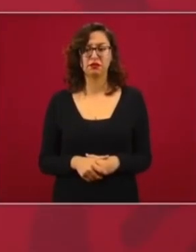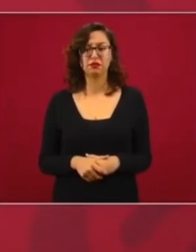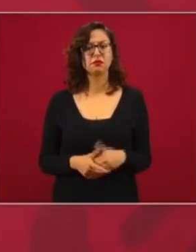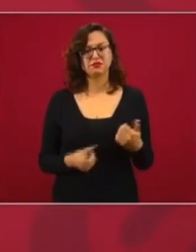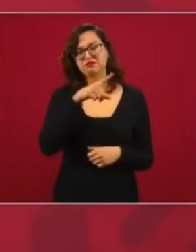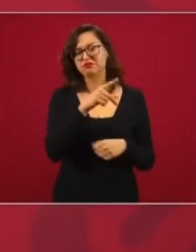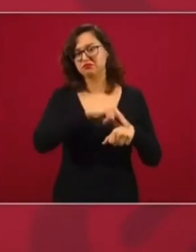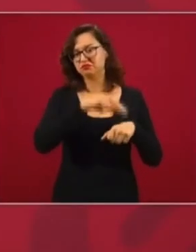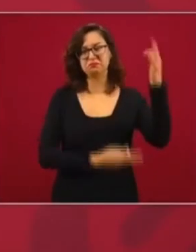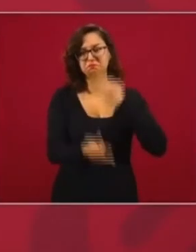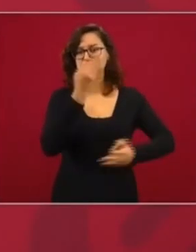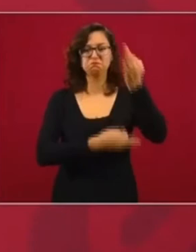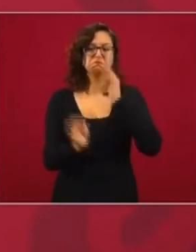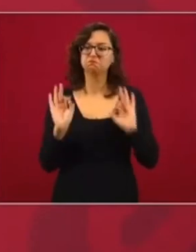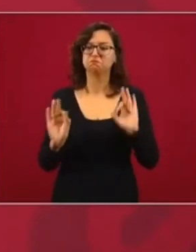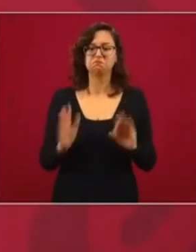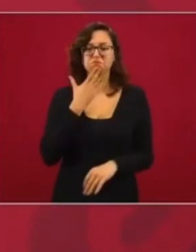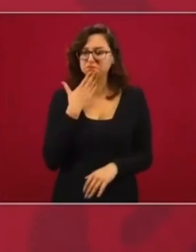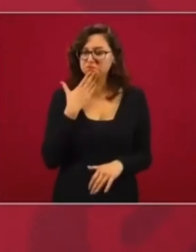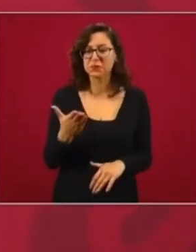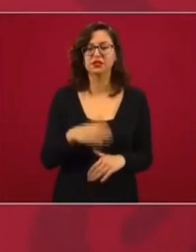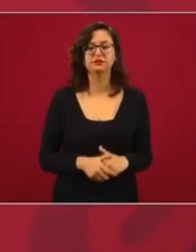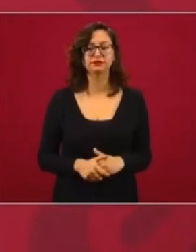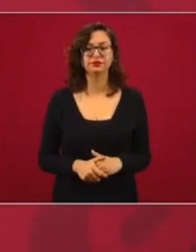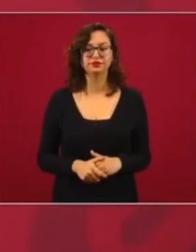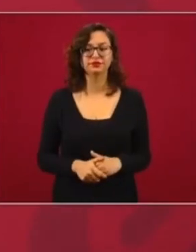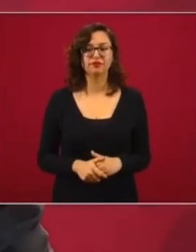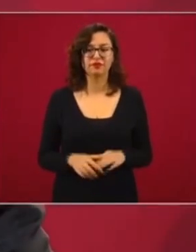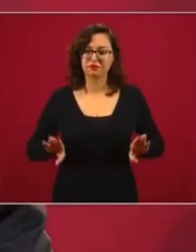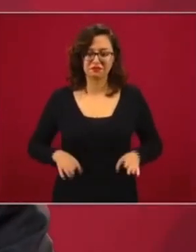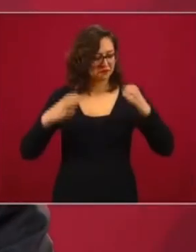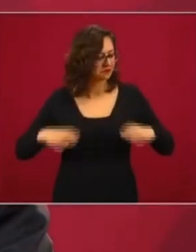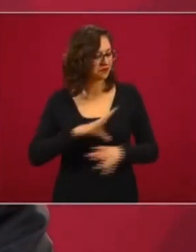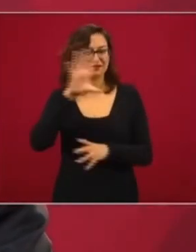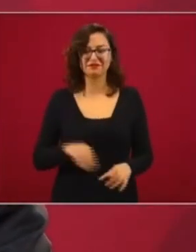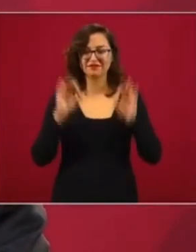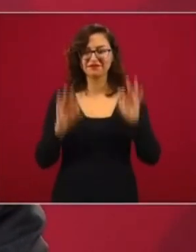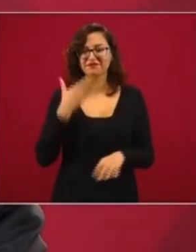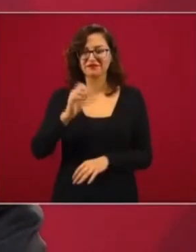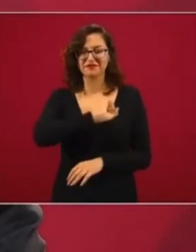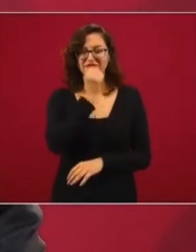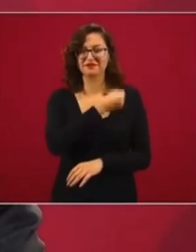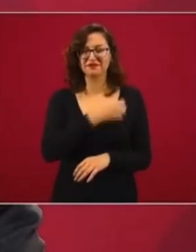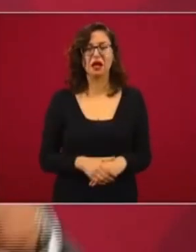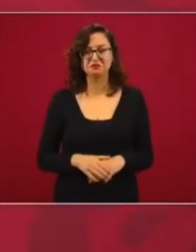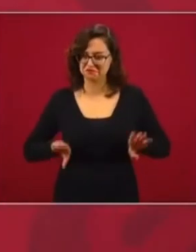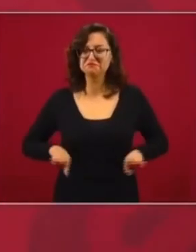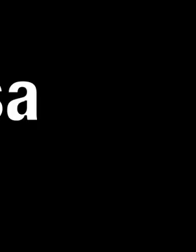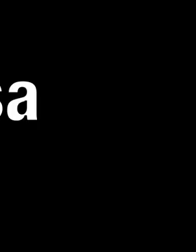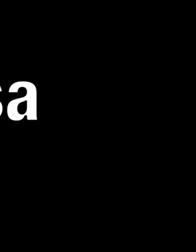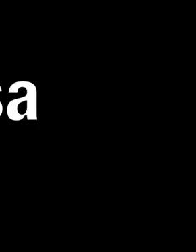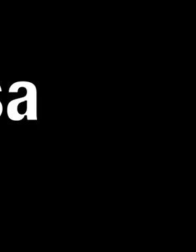Trataron muy bien, y los médicos de que estoy entero, completo, bien y de buenas.